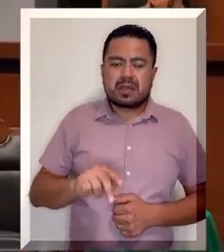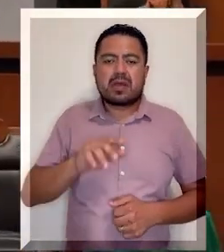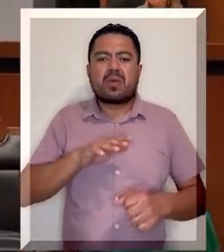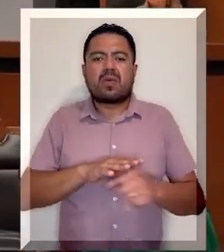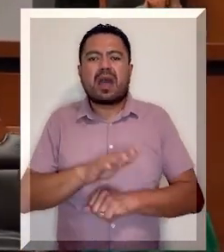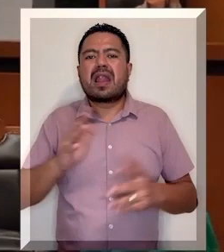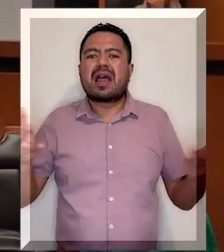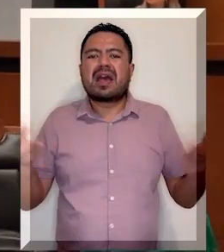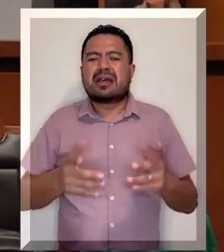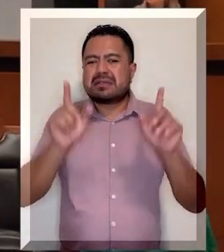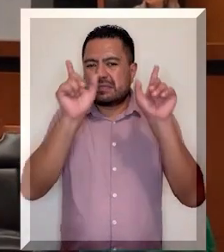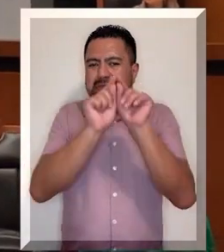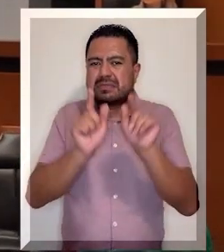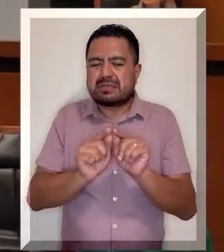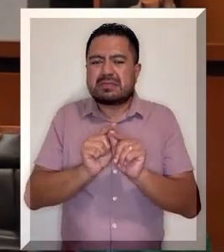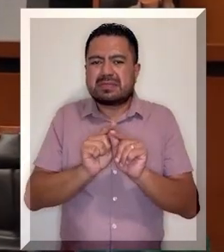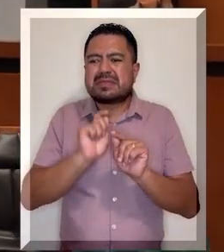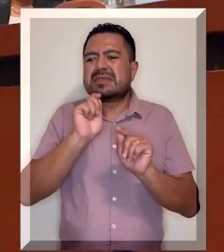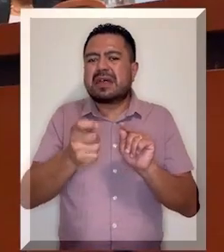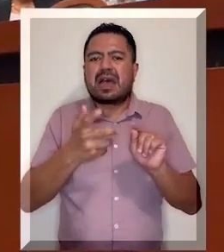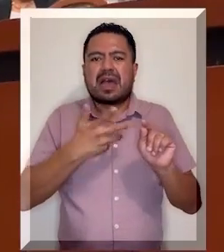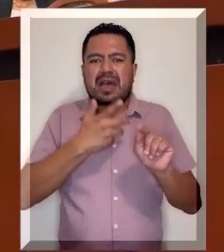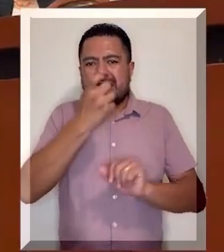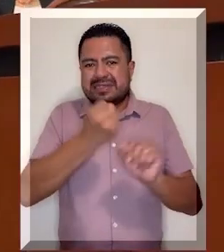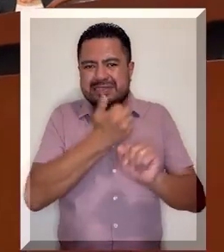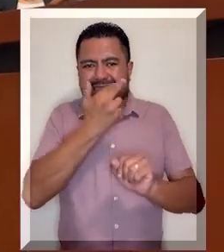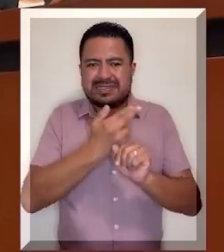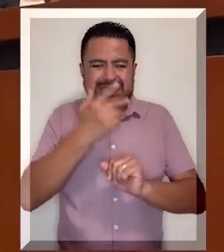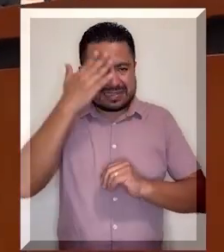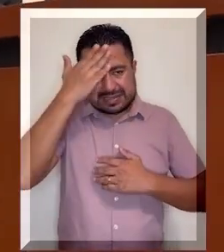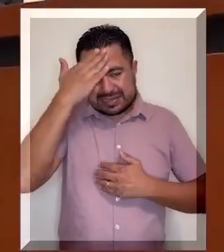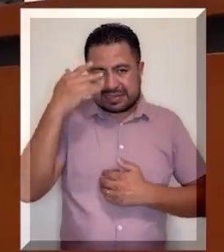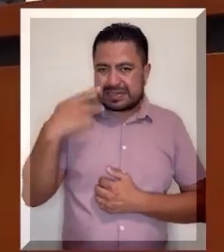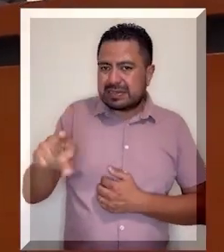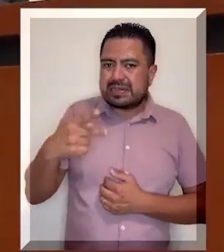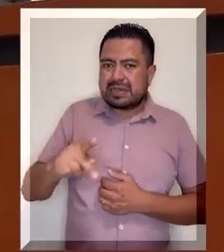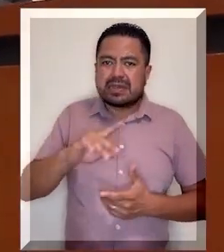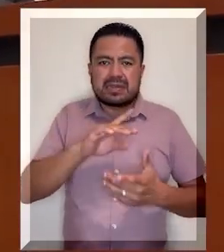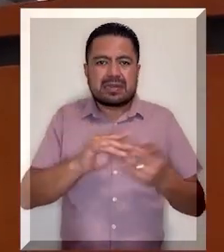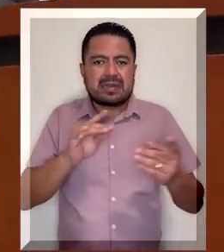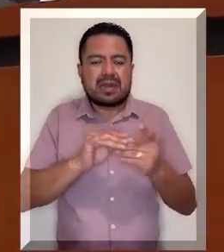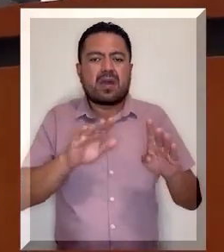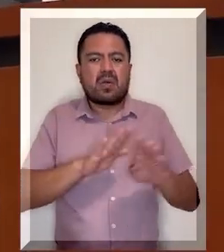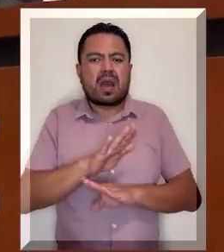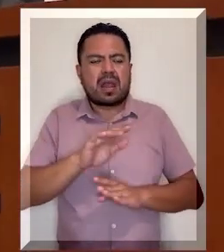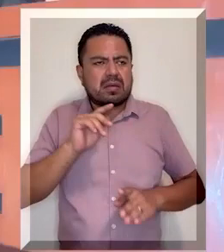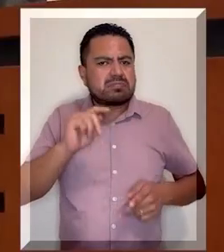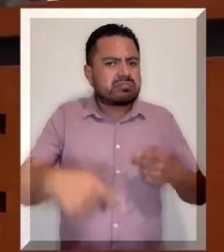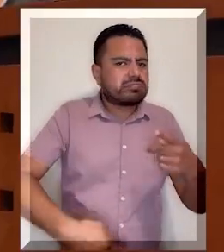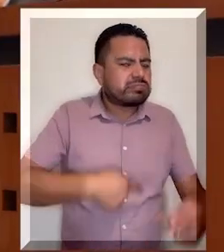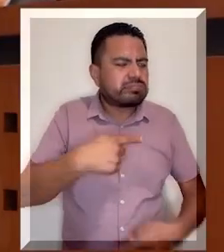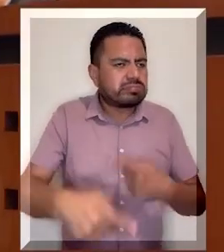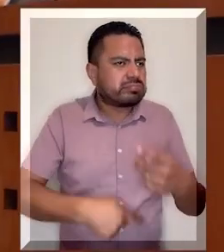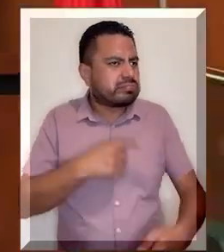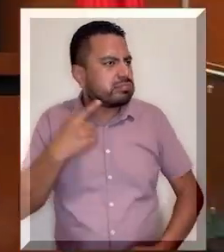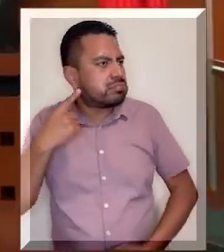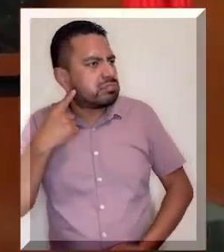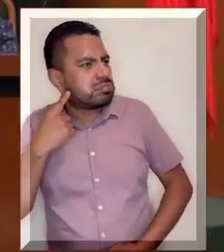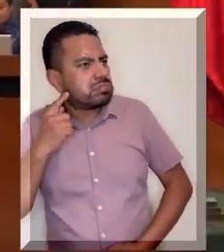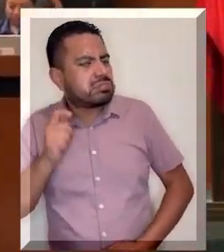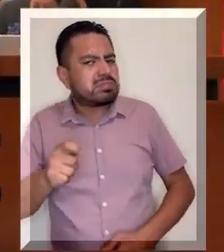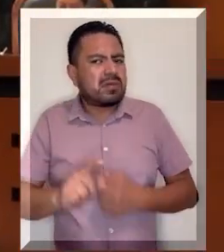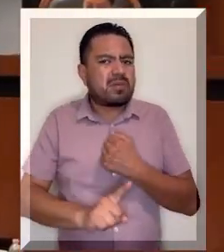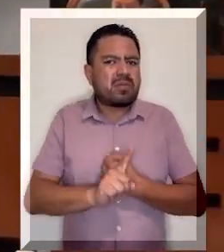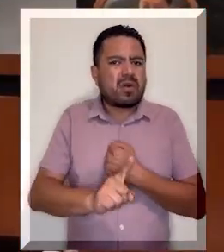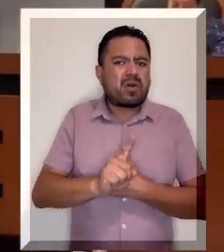Ludwig Marcial Reynoso Núñez, quien tras hacer una síntesis del estado que guarda la dependencia a su cargo, escuchó cuestionamientos de